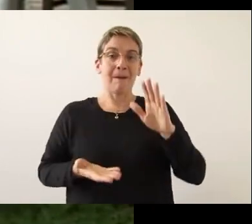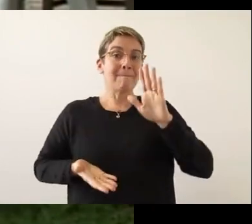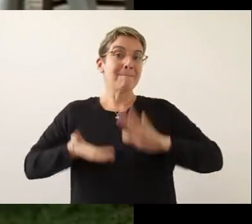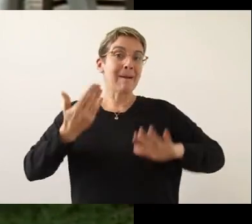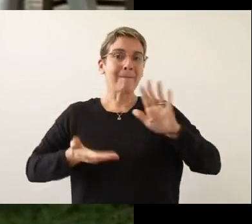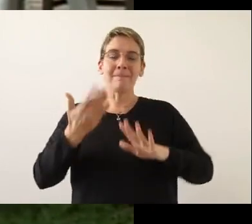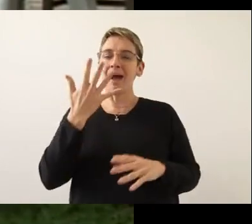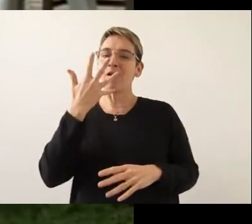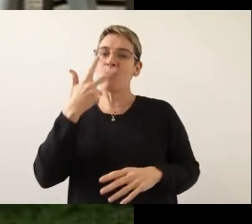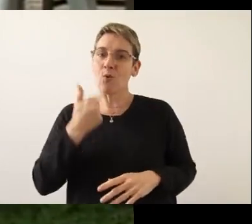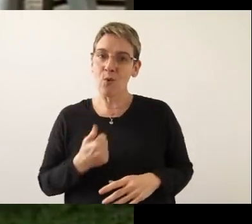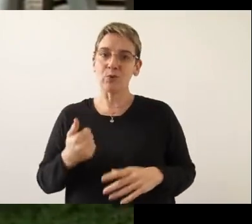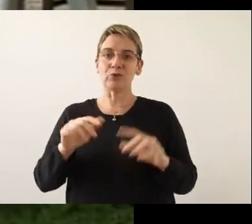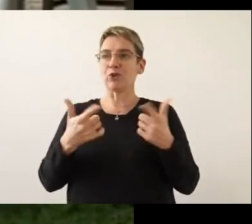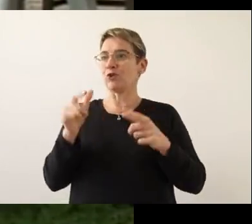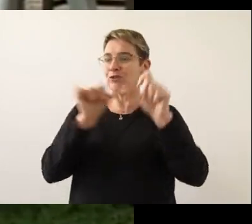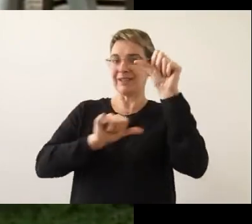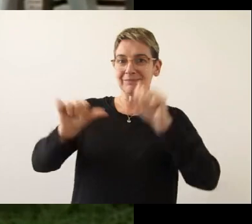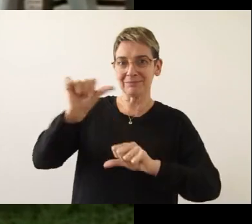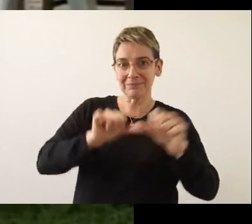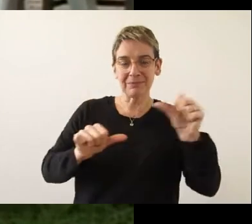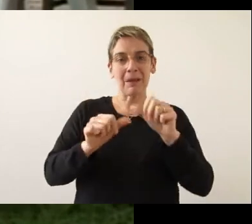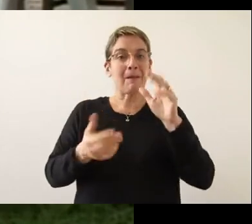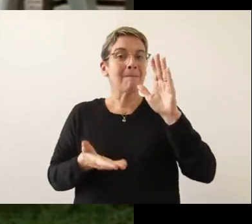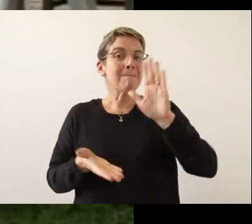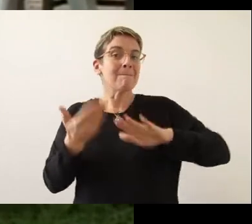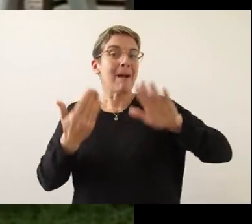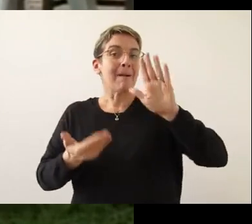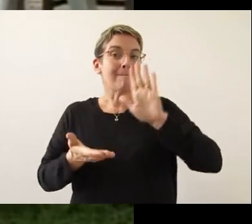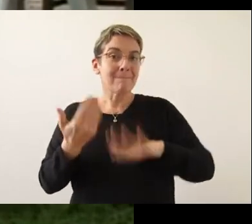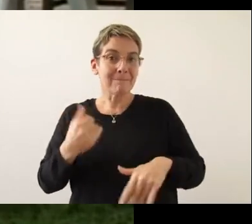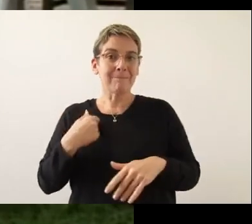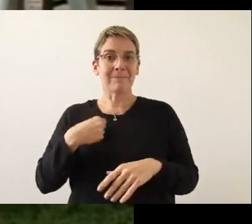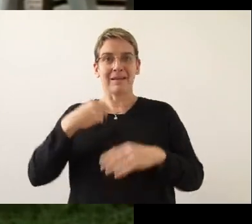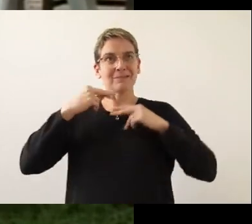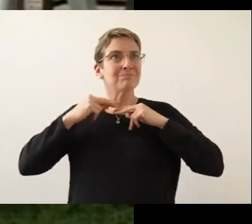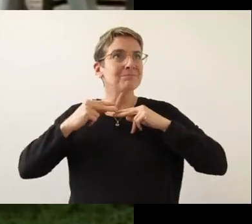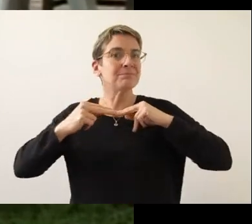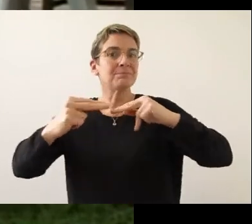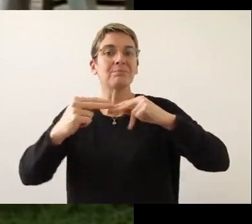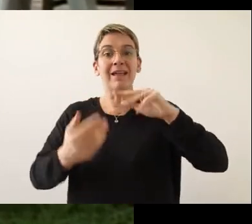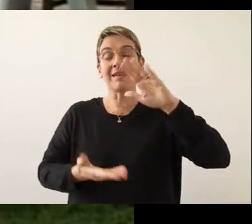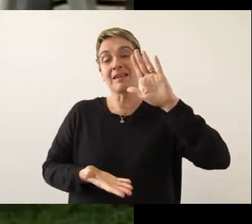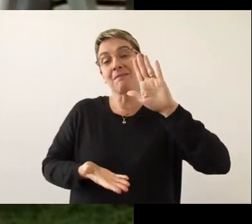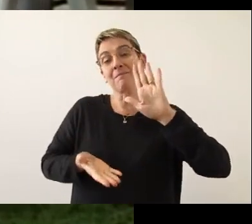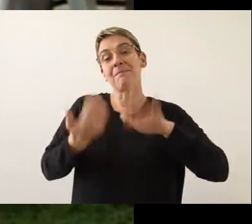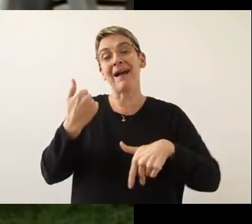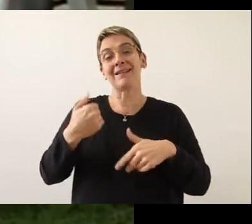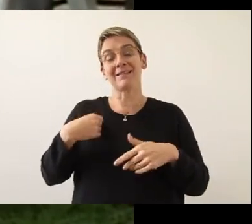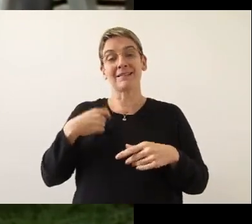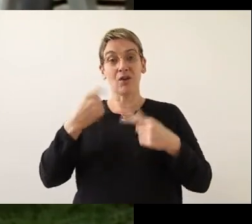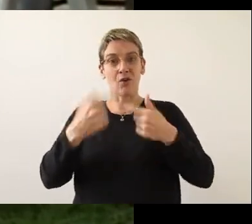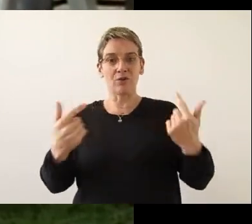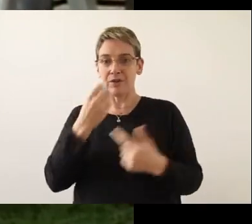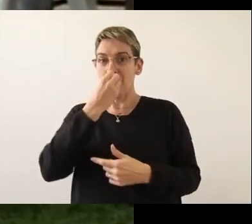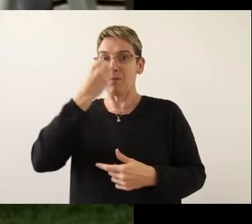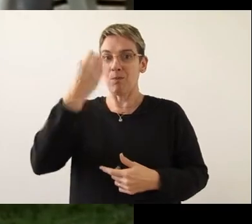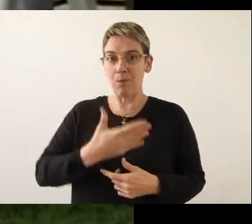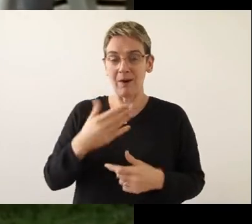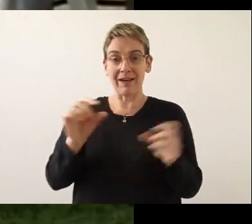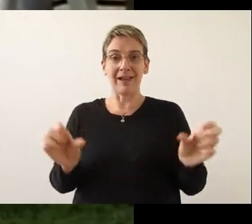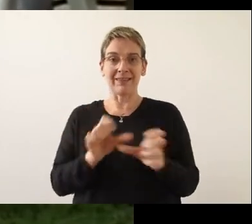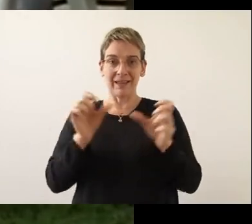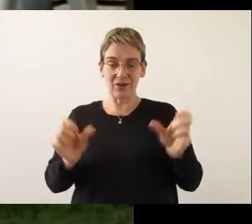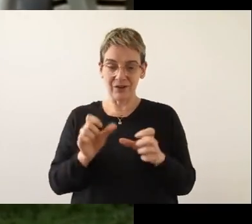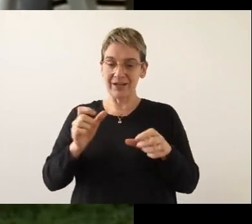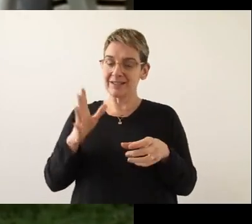dado que tienen un mayor gusto al no tener agrotóxico tienen mayor vida útil y mayores propiedades los